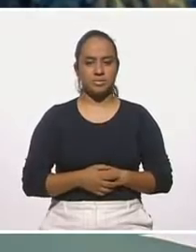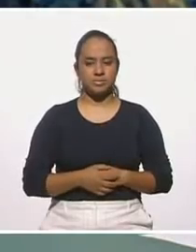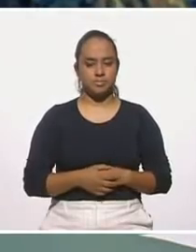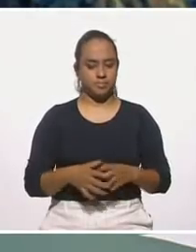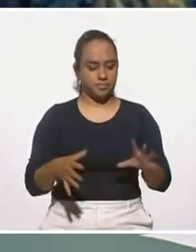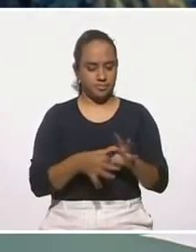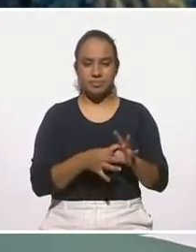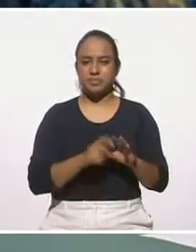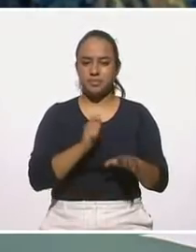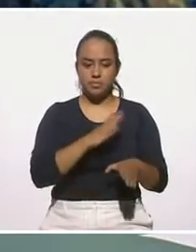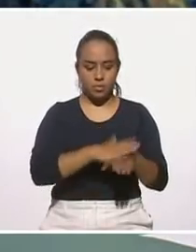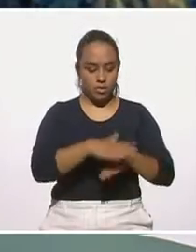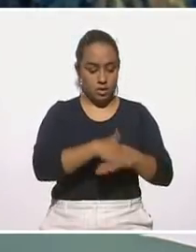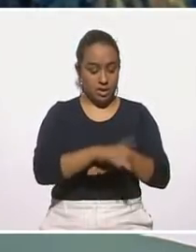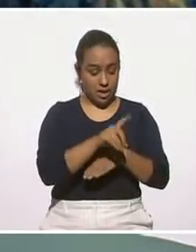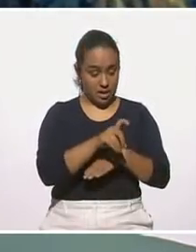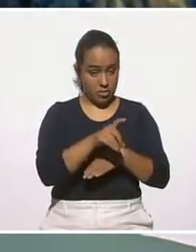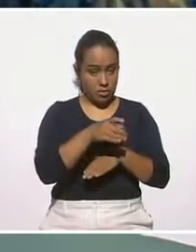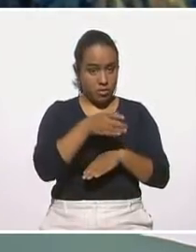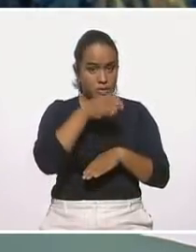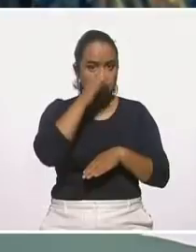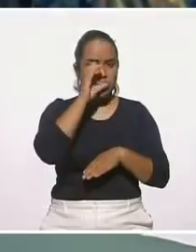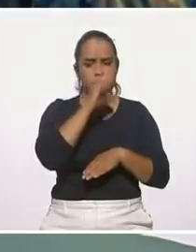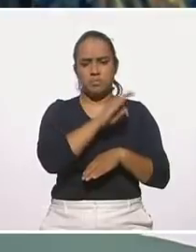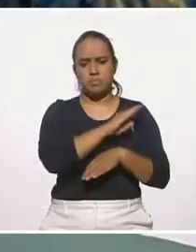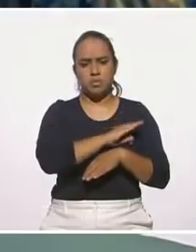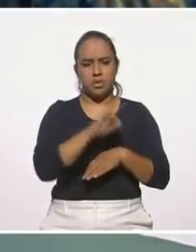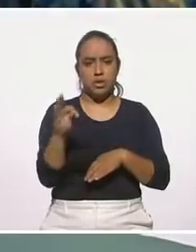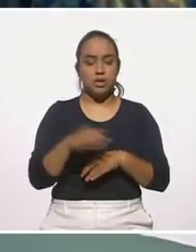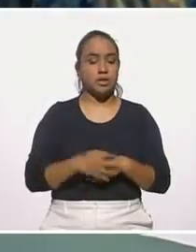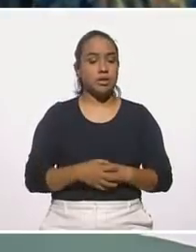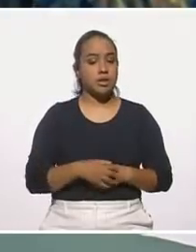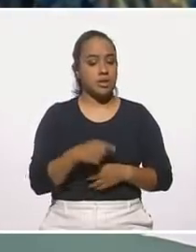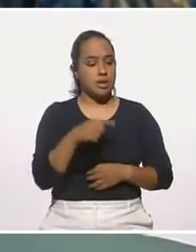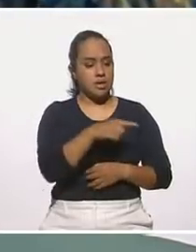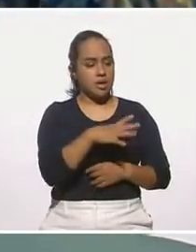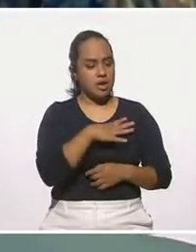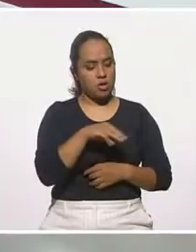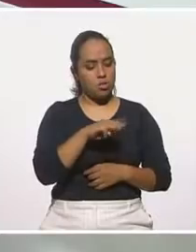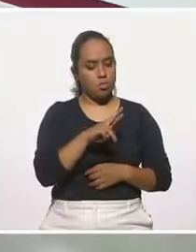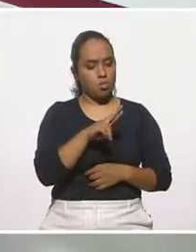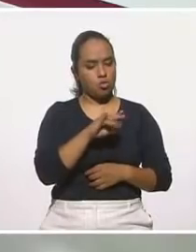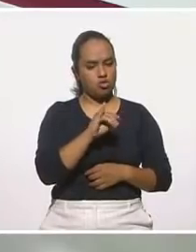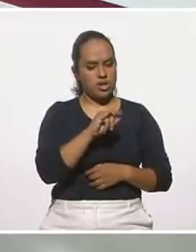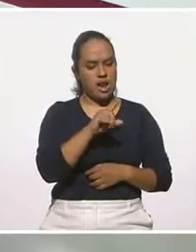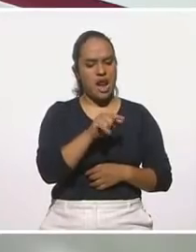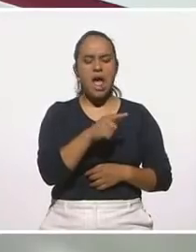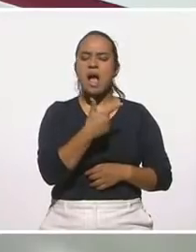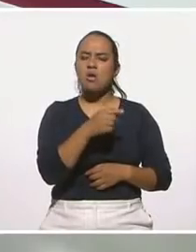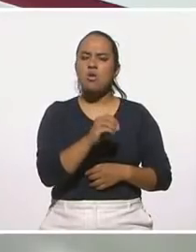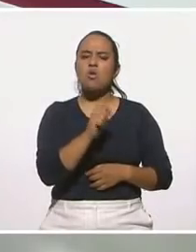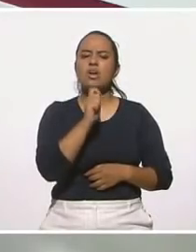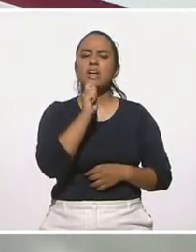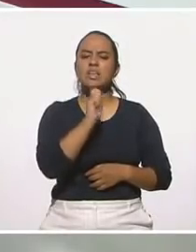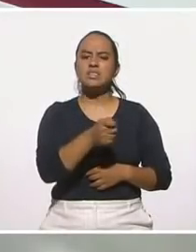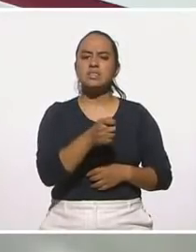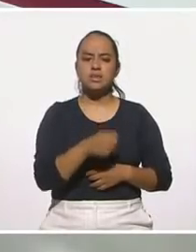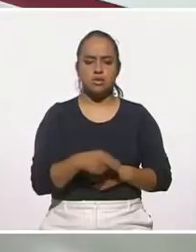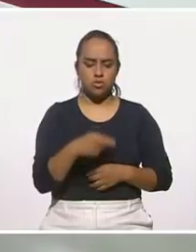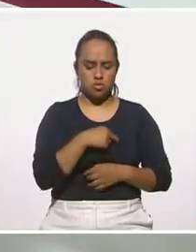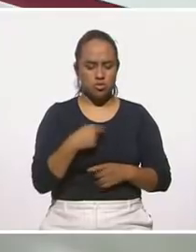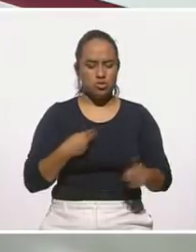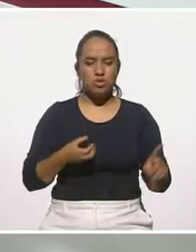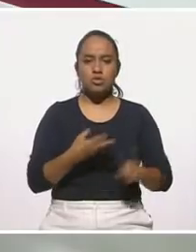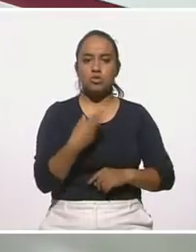nopal en bebida, lo podemos tomar. Ahí tenemos el musílago, que es lo que nosotros le